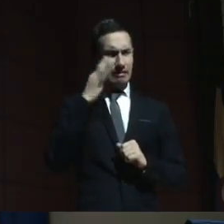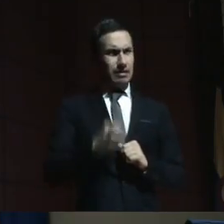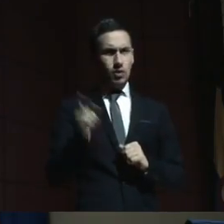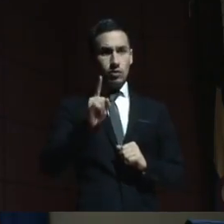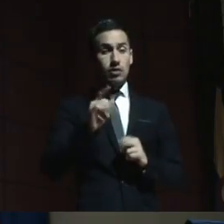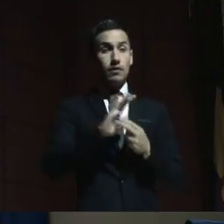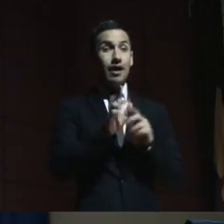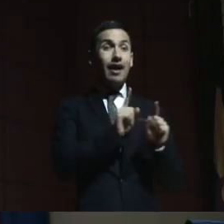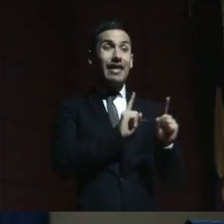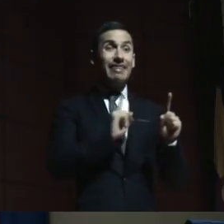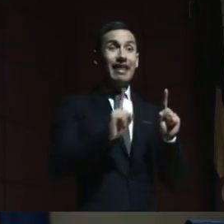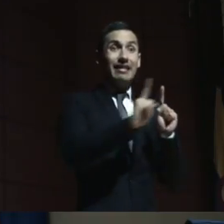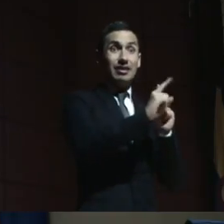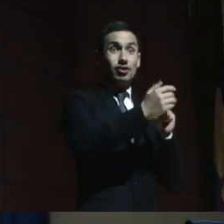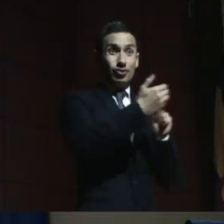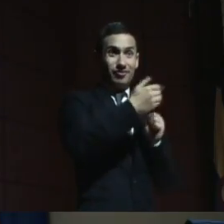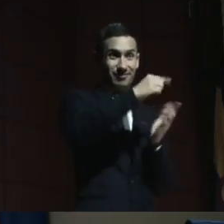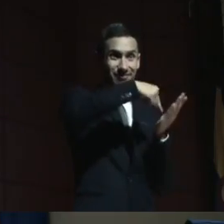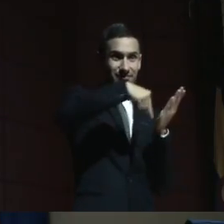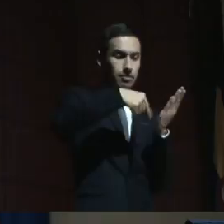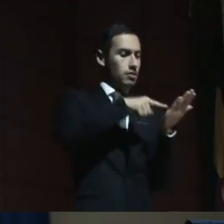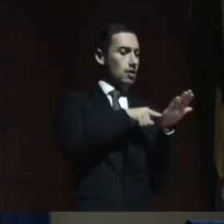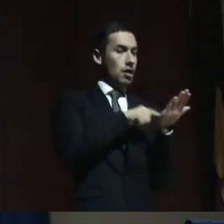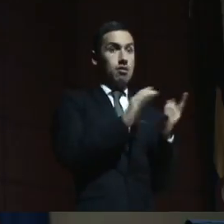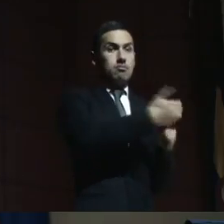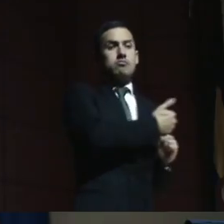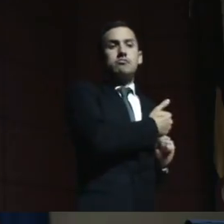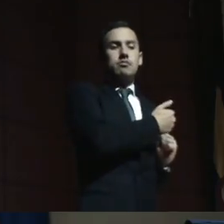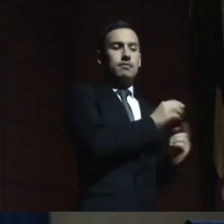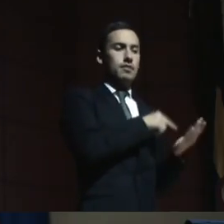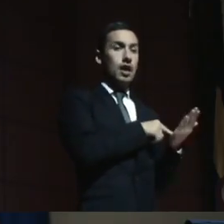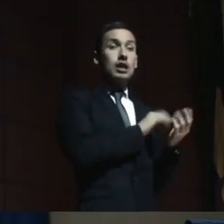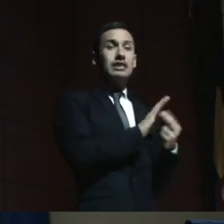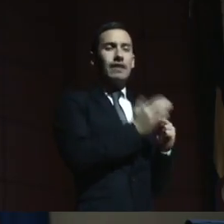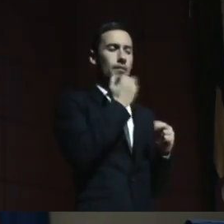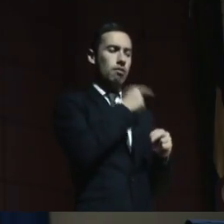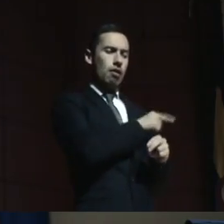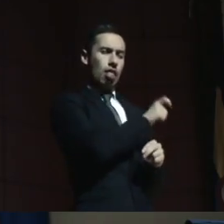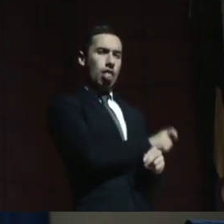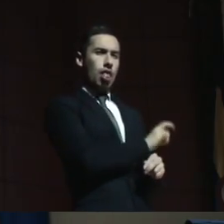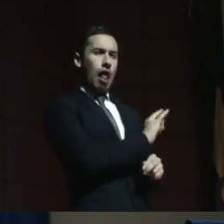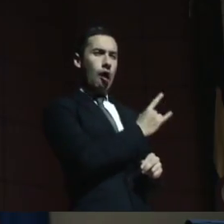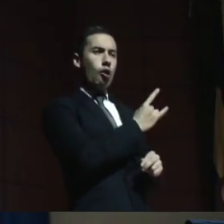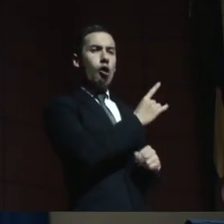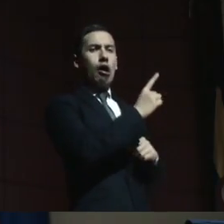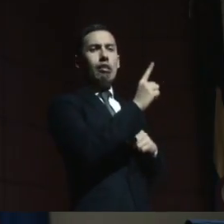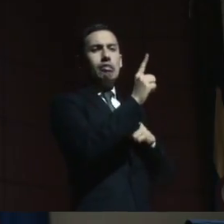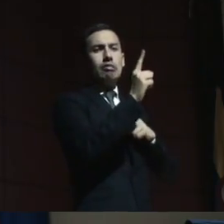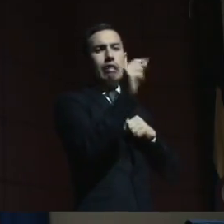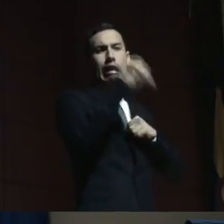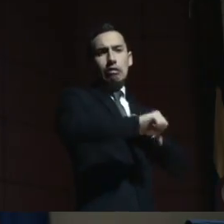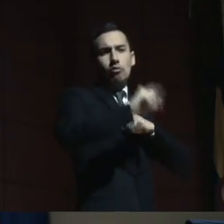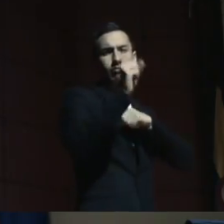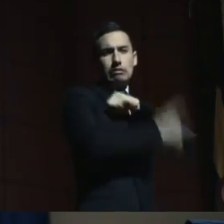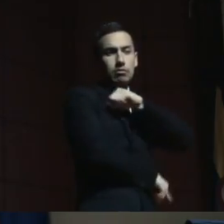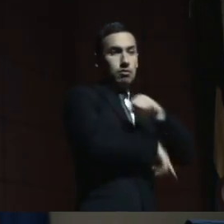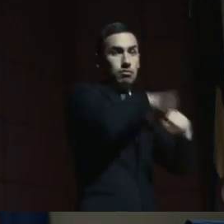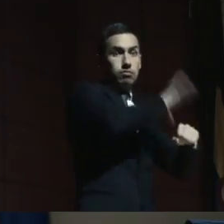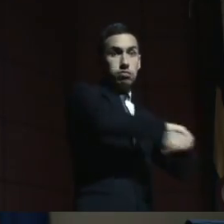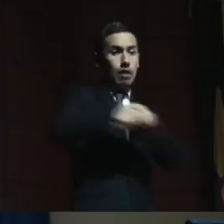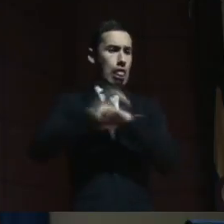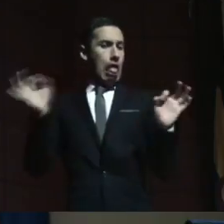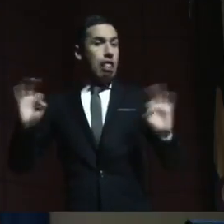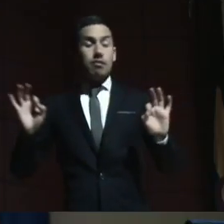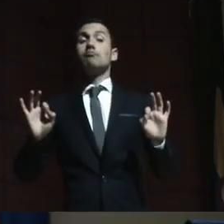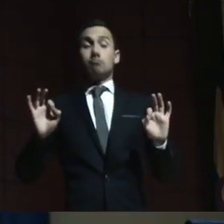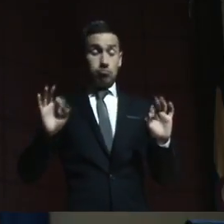interdicción proteja en estos casos. En los proyectos que lleva País nos cuentan de las cárceles,